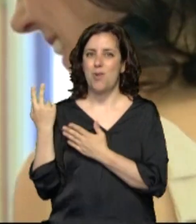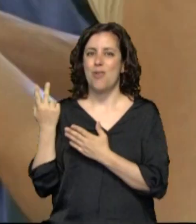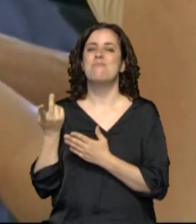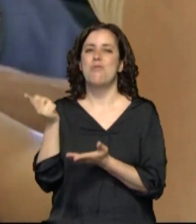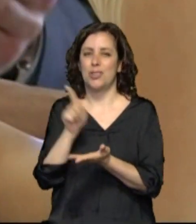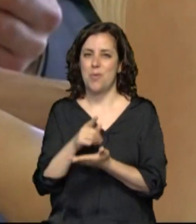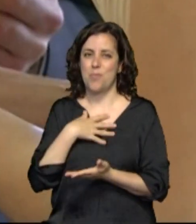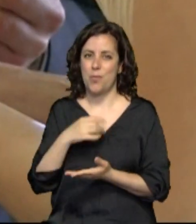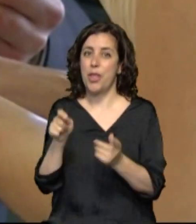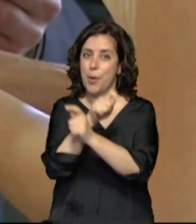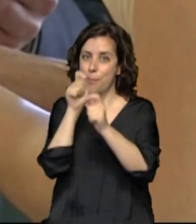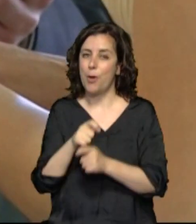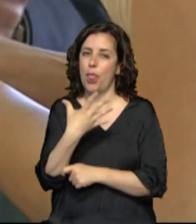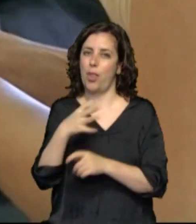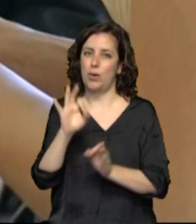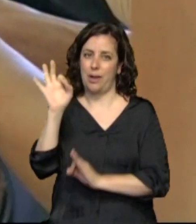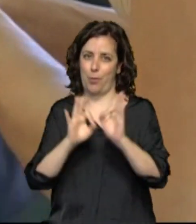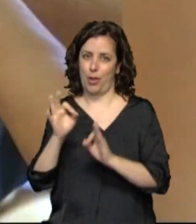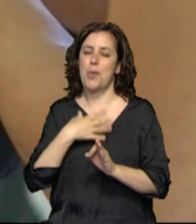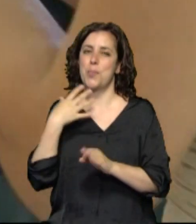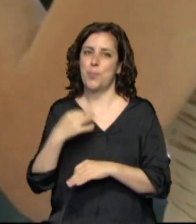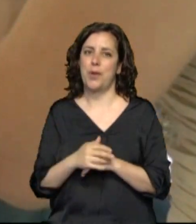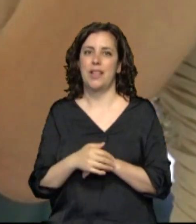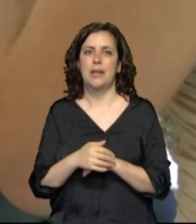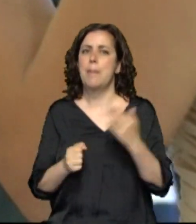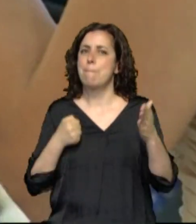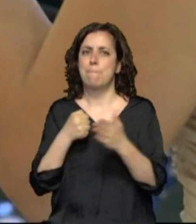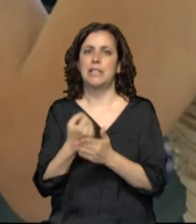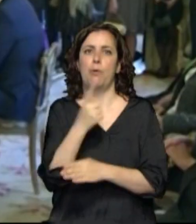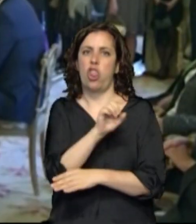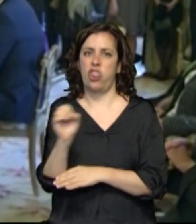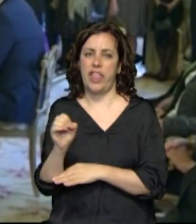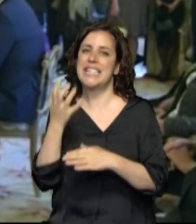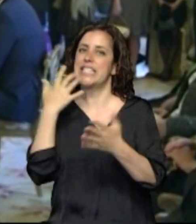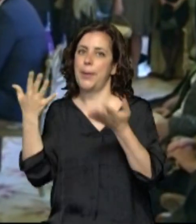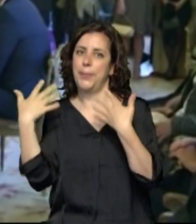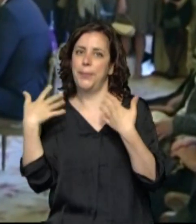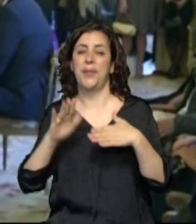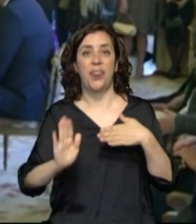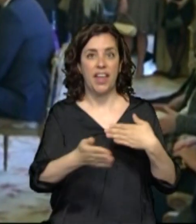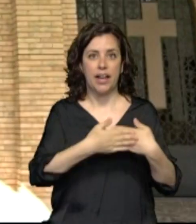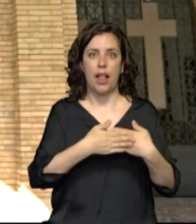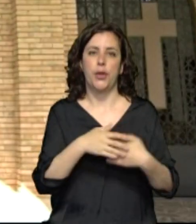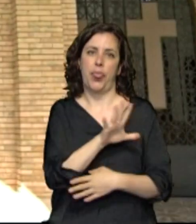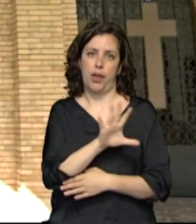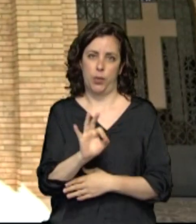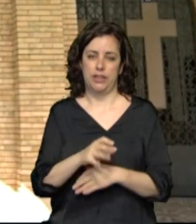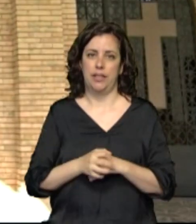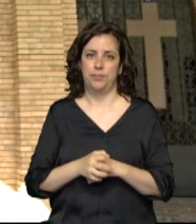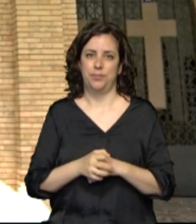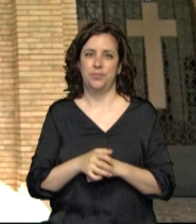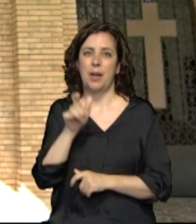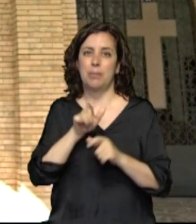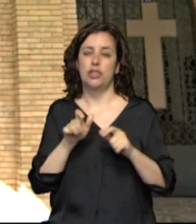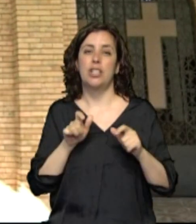Se celebrarán bodas con un aforo al 50%, sin superar los 100 invitados al aire libre o los 50 en espacios cerrados. Podrán acudir más